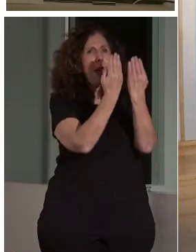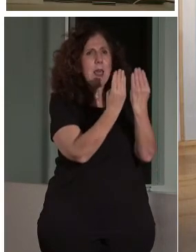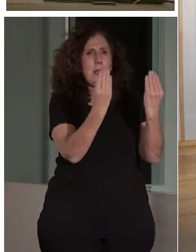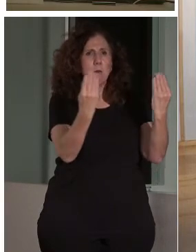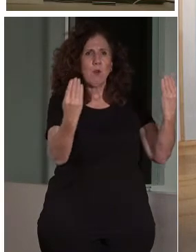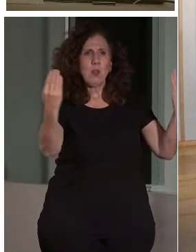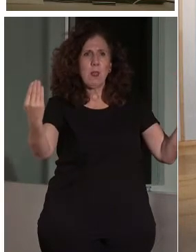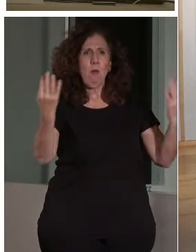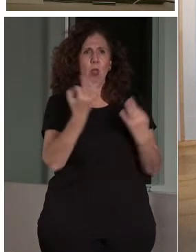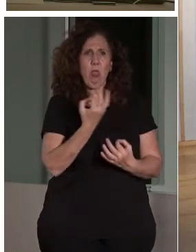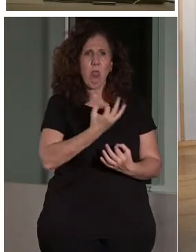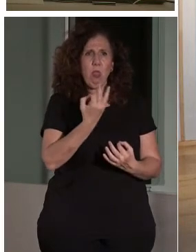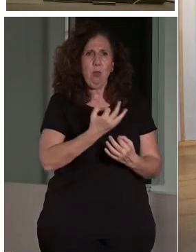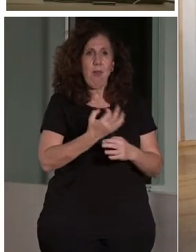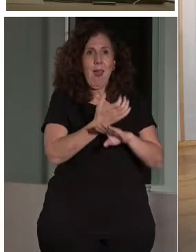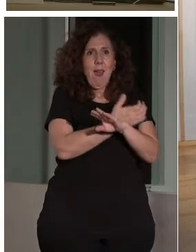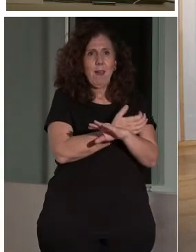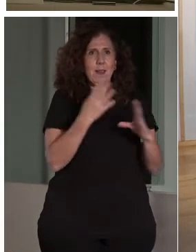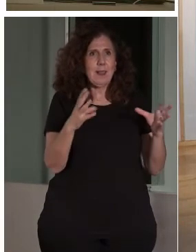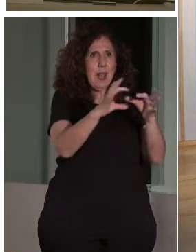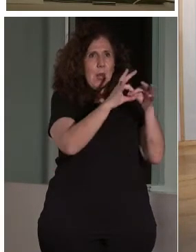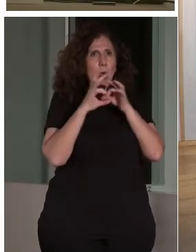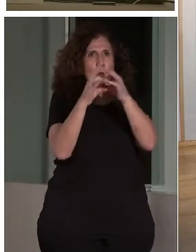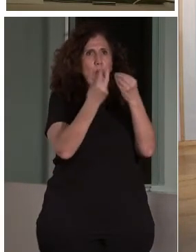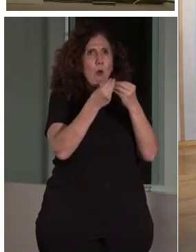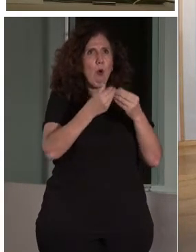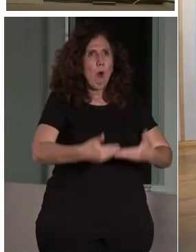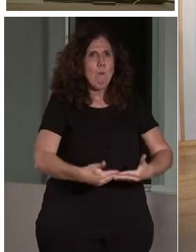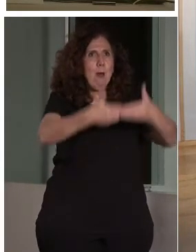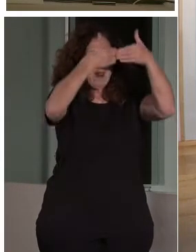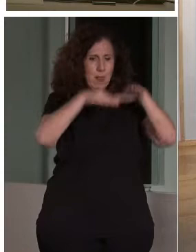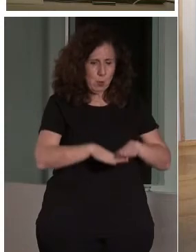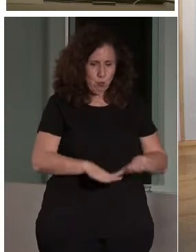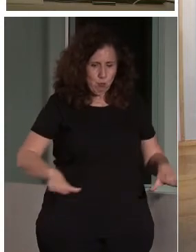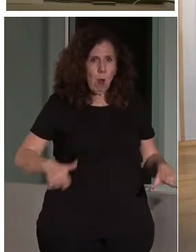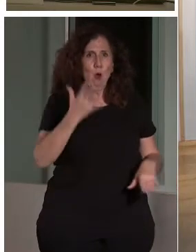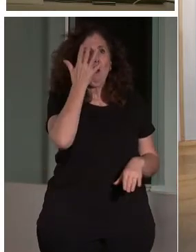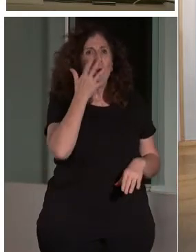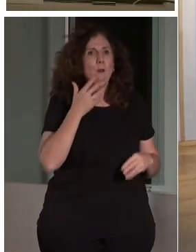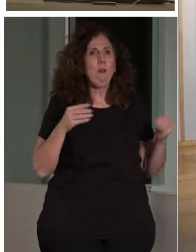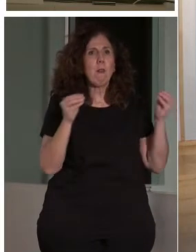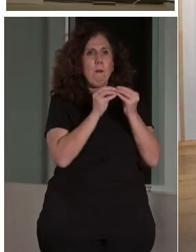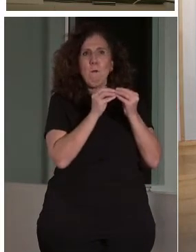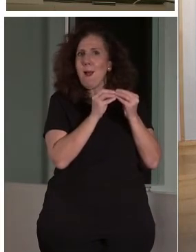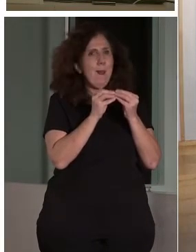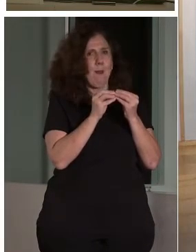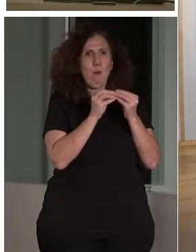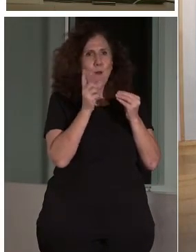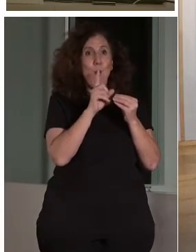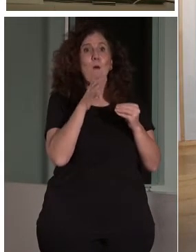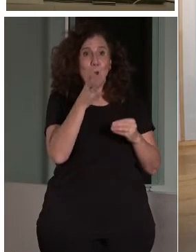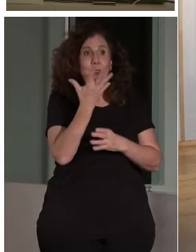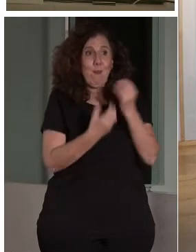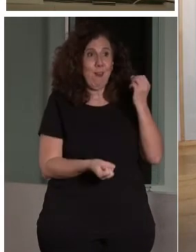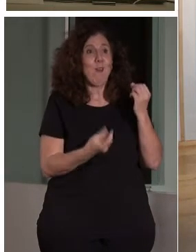contrastado con su entorno, con las paredes, con el suelo. No puede ser de un tono de color similar. Lo aprendimos equivocándonos con esto.